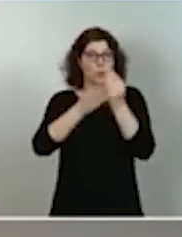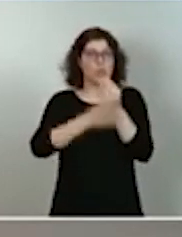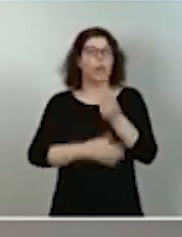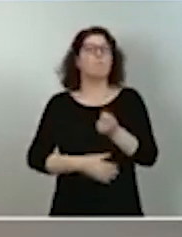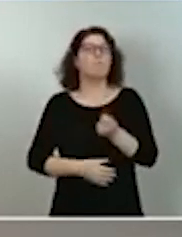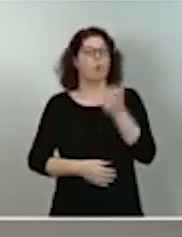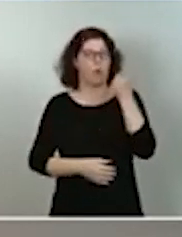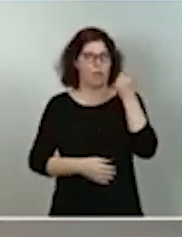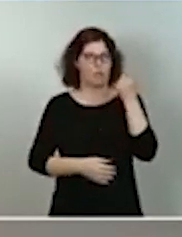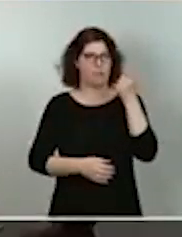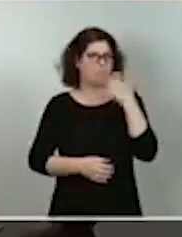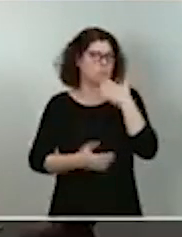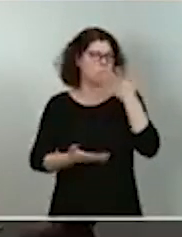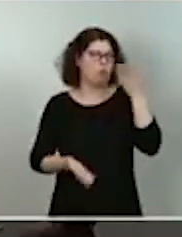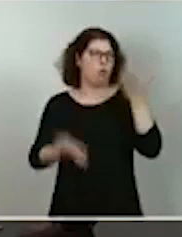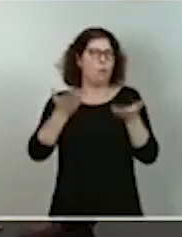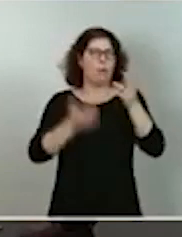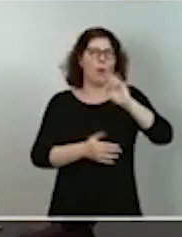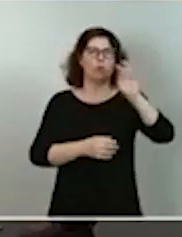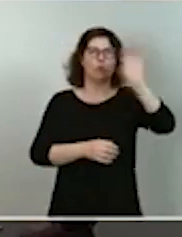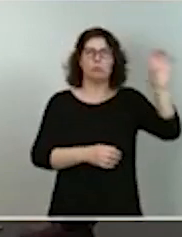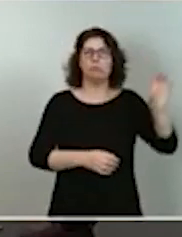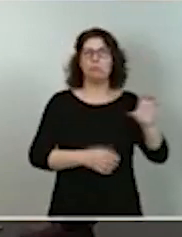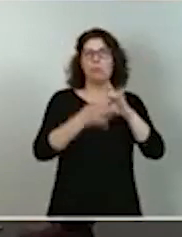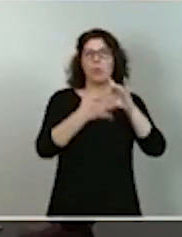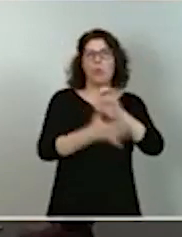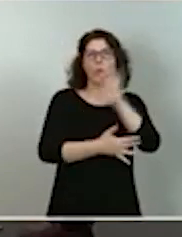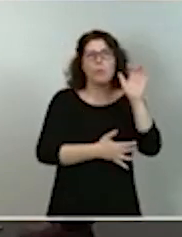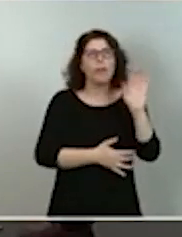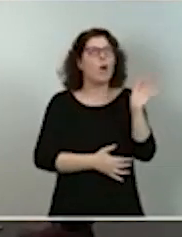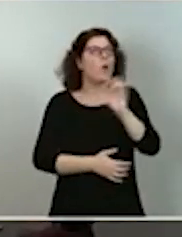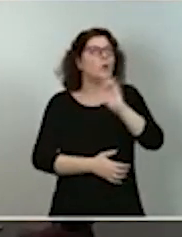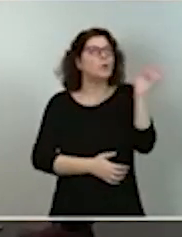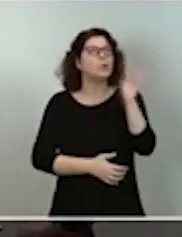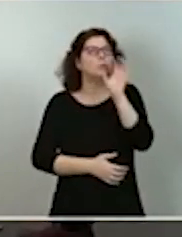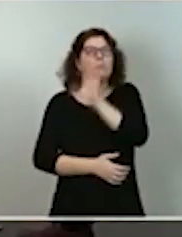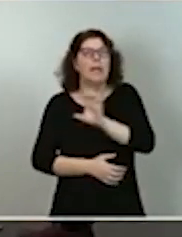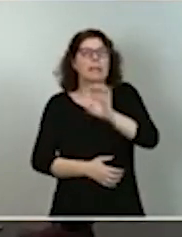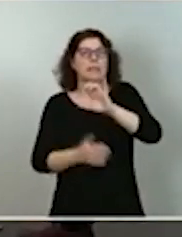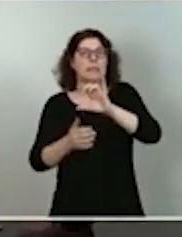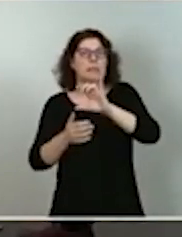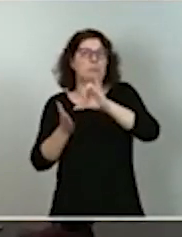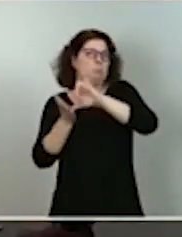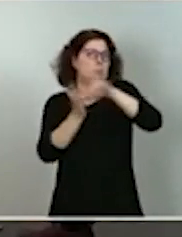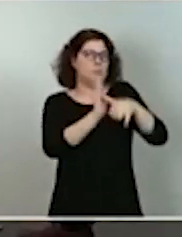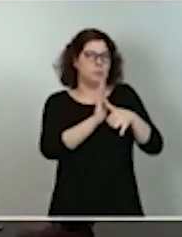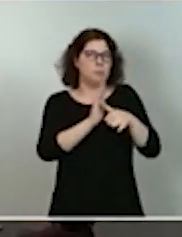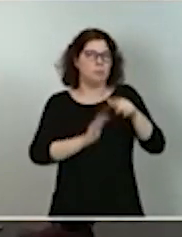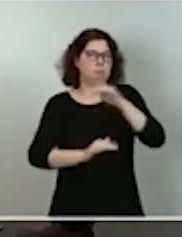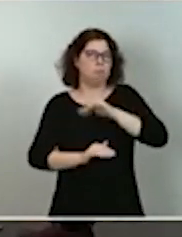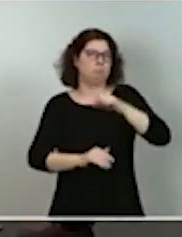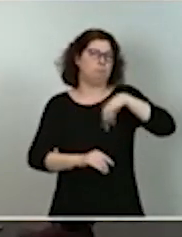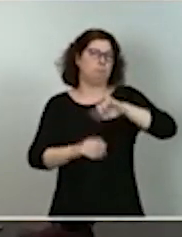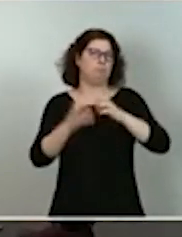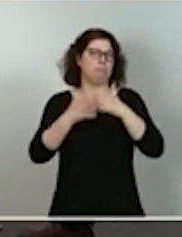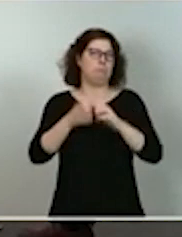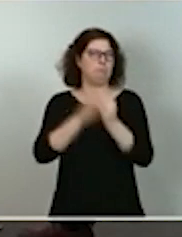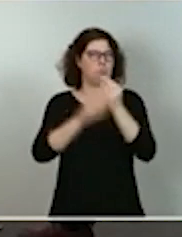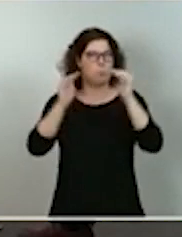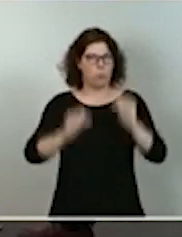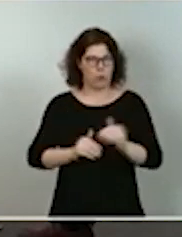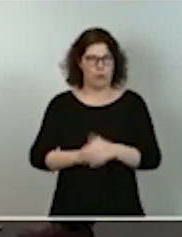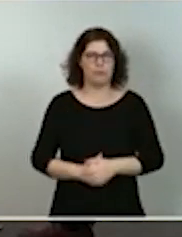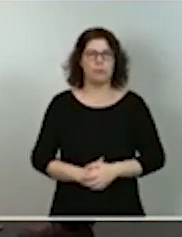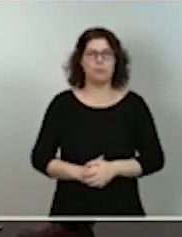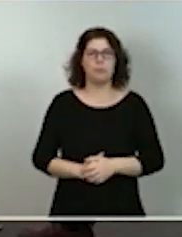los países de la zona euro y con algunos países de nuestro entorno. La cuarta gran debilidad que de alguna